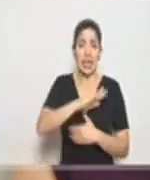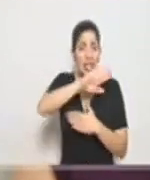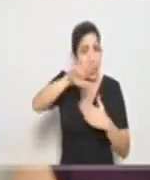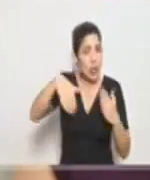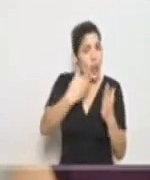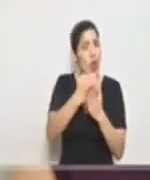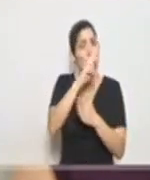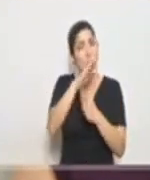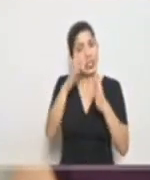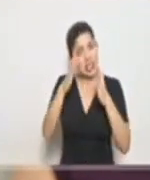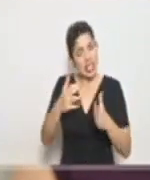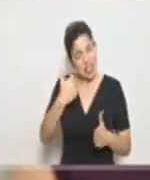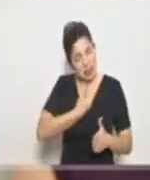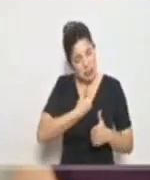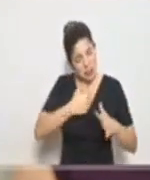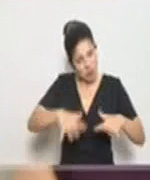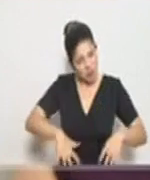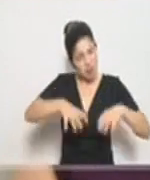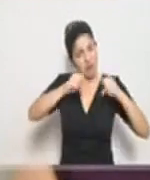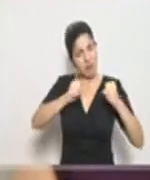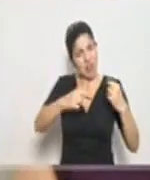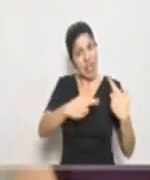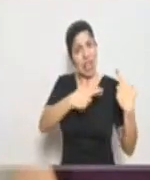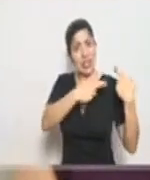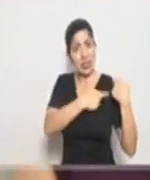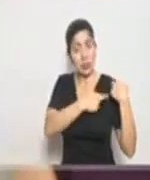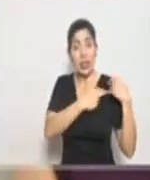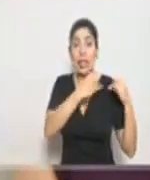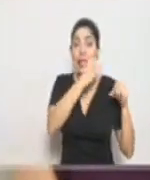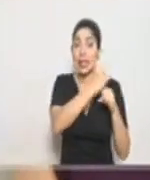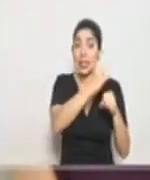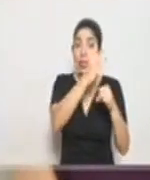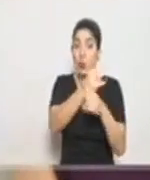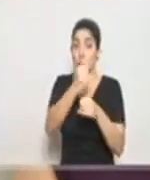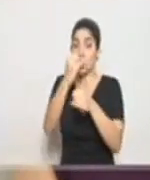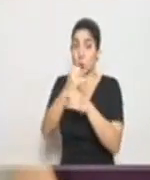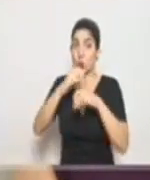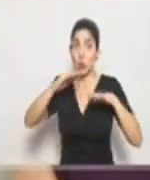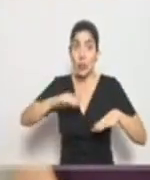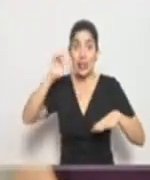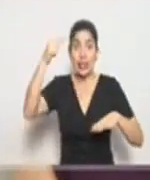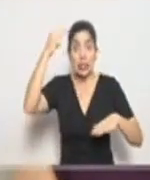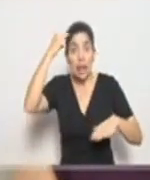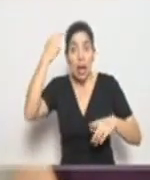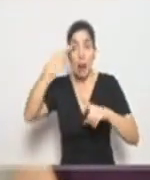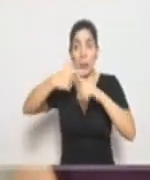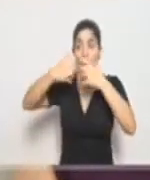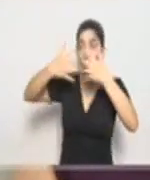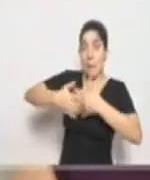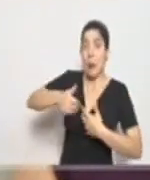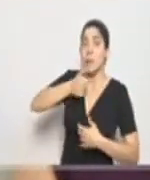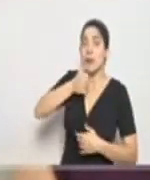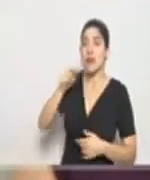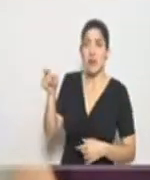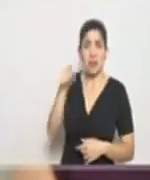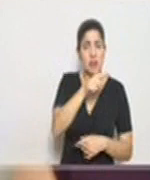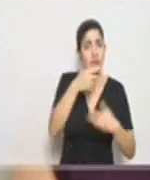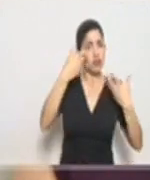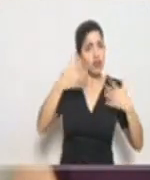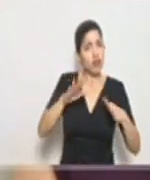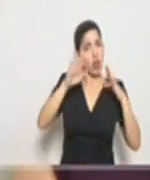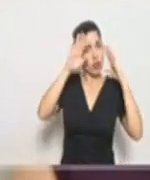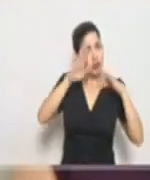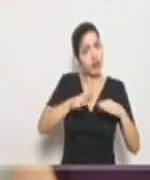costarricenses. Nos toca asumir esa responsabilidad. Las instituciones del Estado, la empresa privada, hemos tomado la